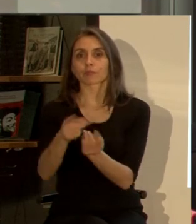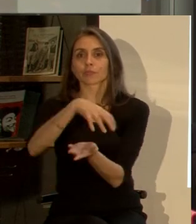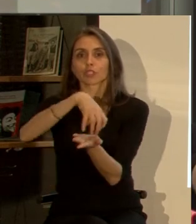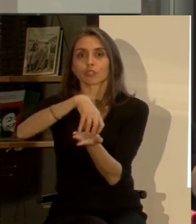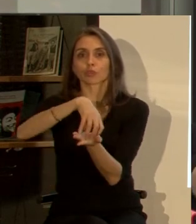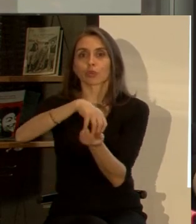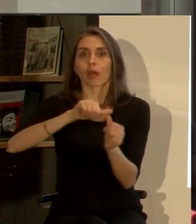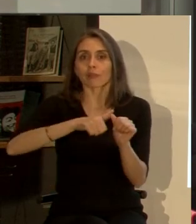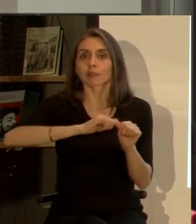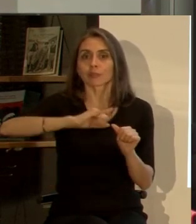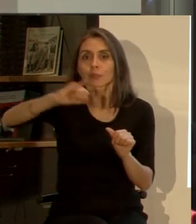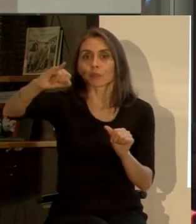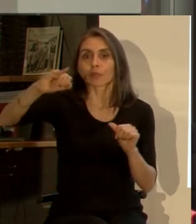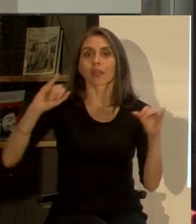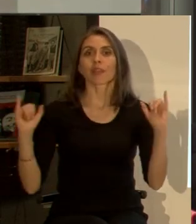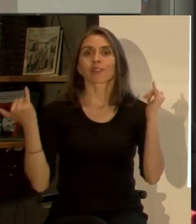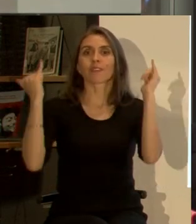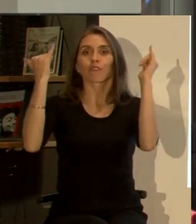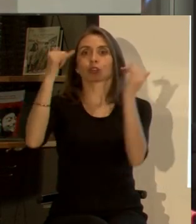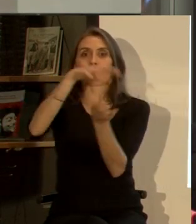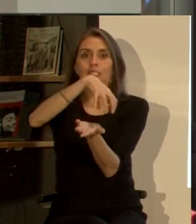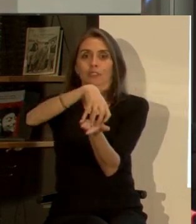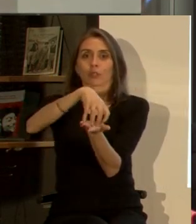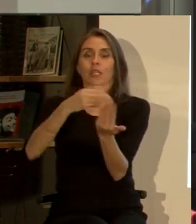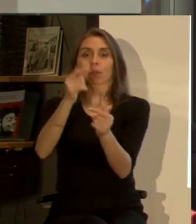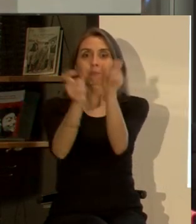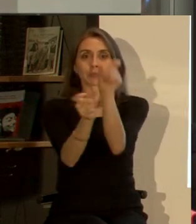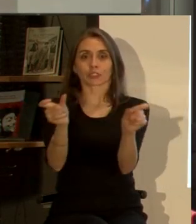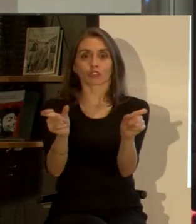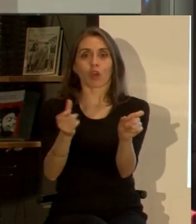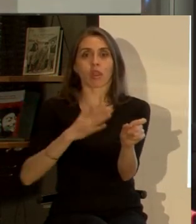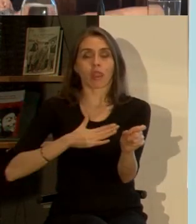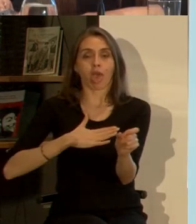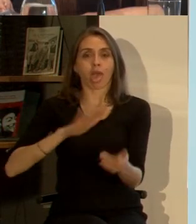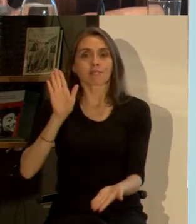pero para poder disfrutar de estas ciudades necesitamos una población sana